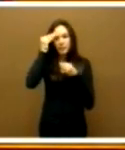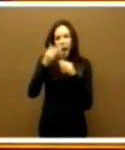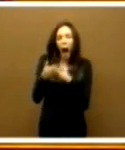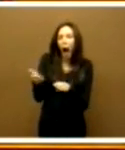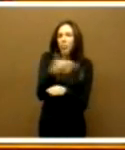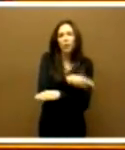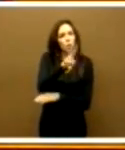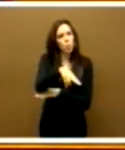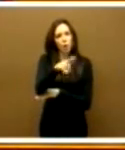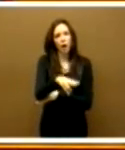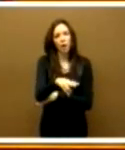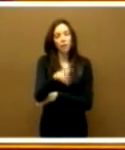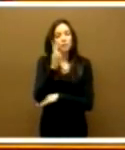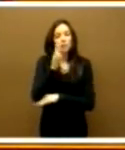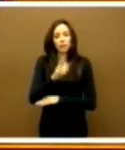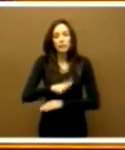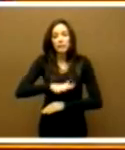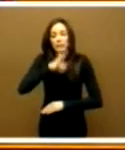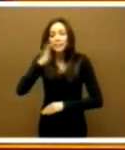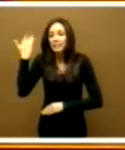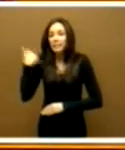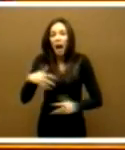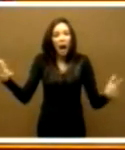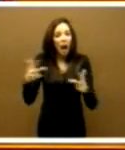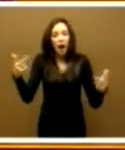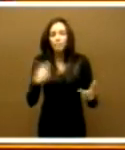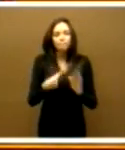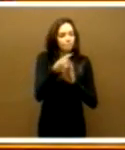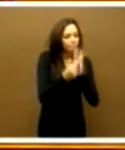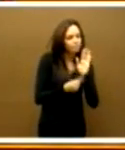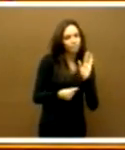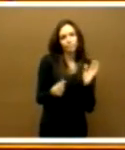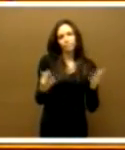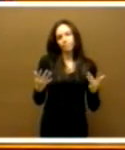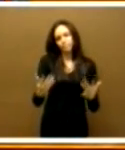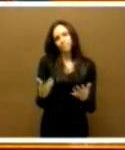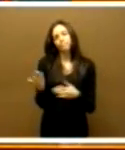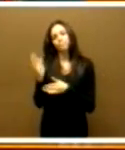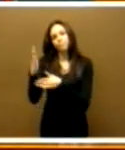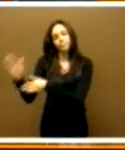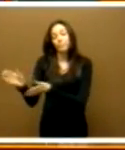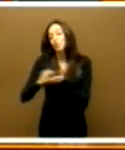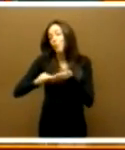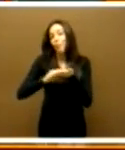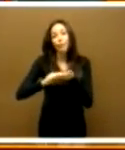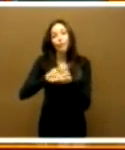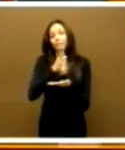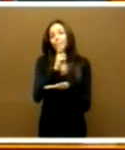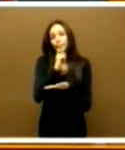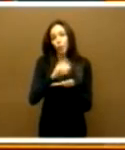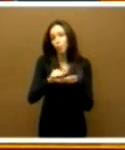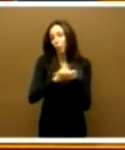cuando la situación es de una extrema gravedad y las soluciones que presentan son soluciones